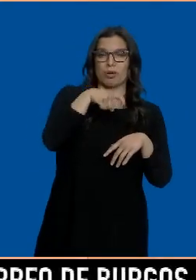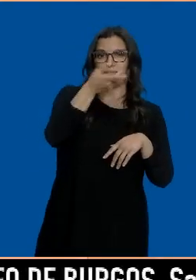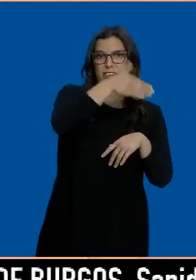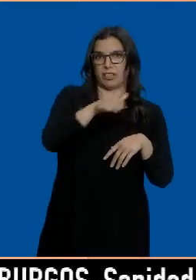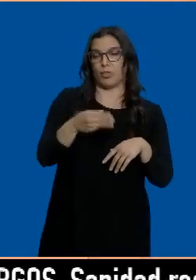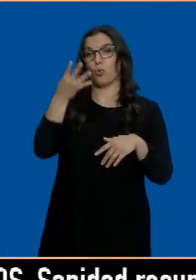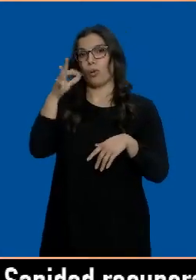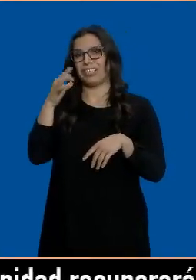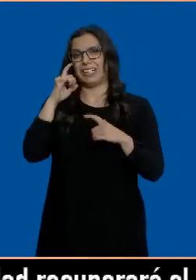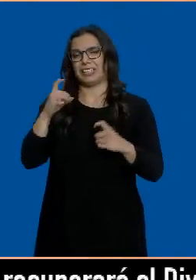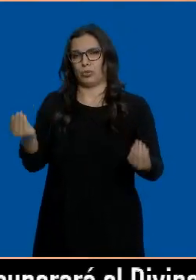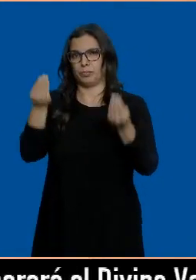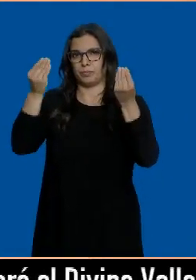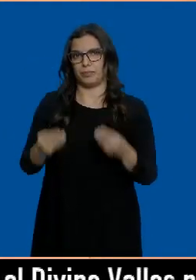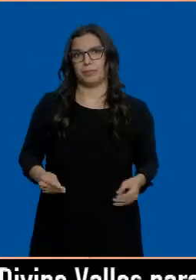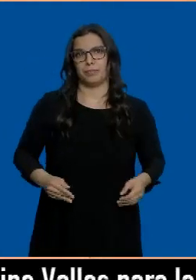recuperación.